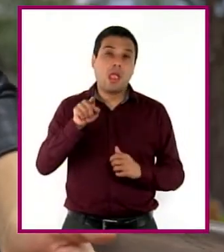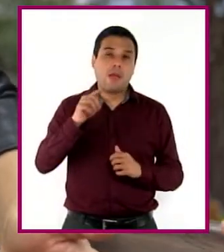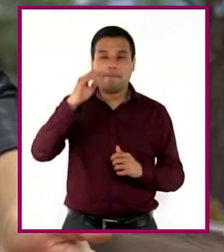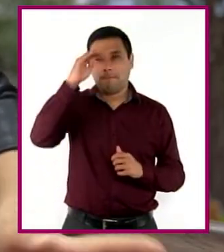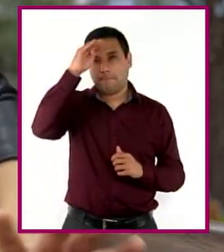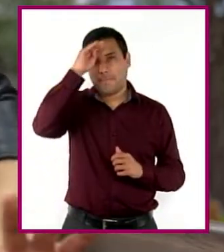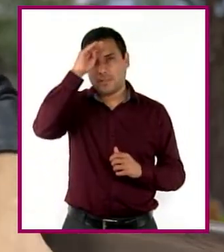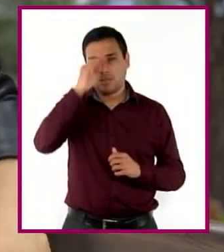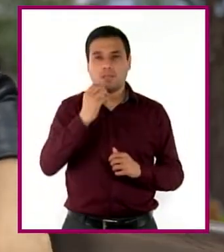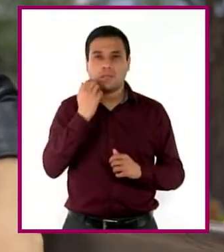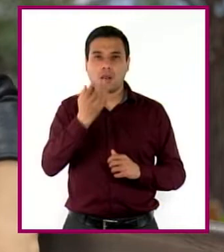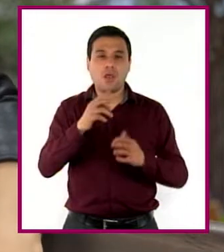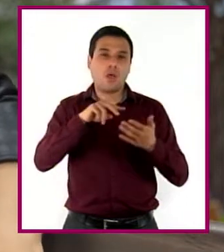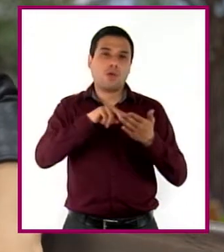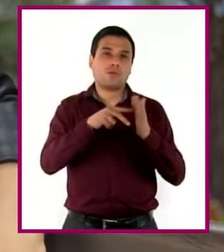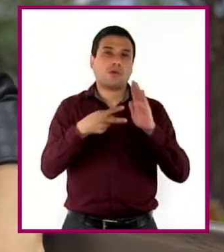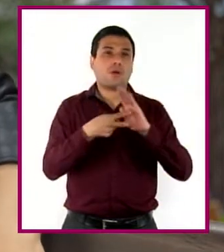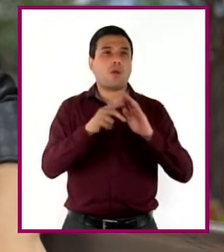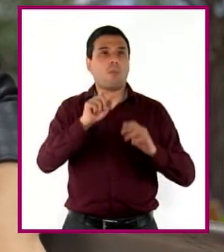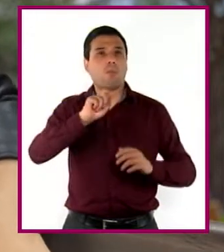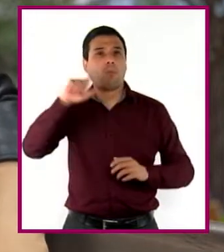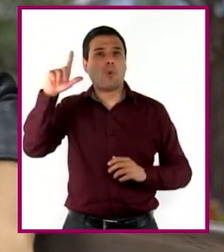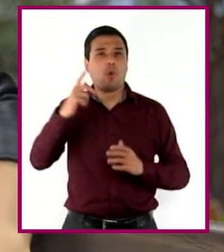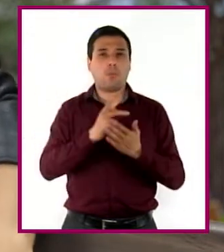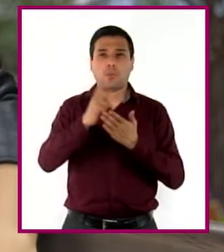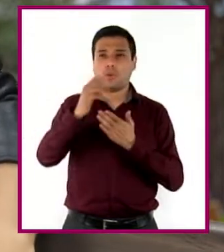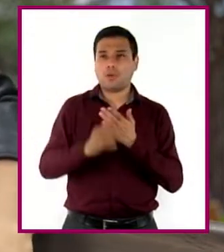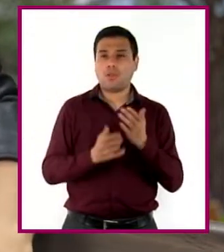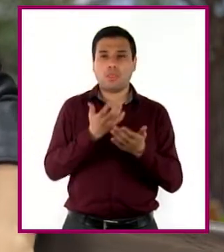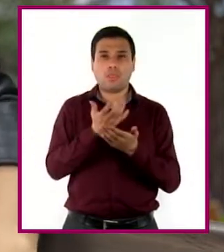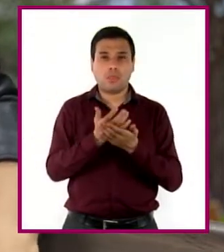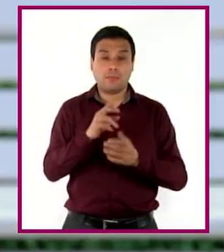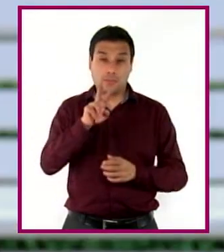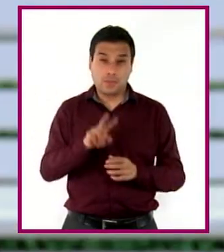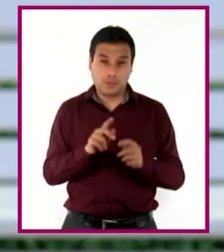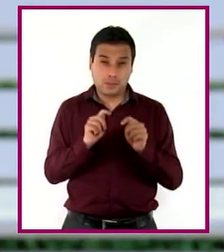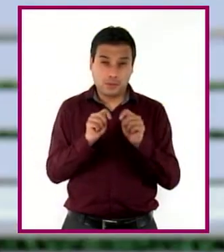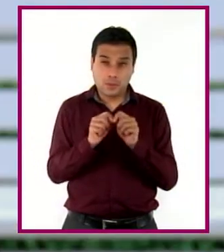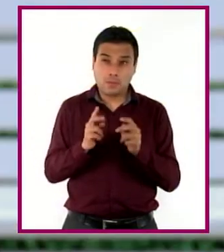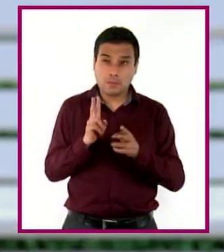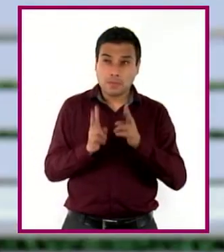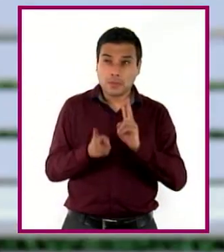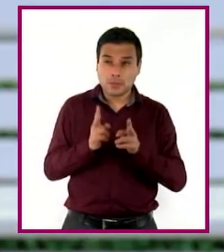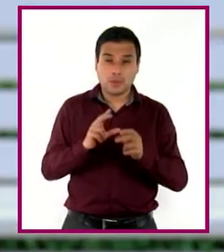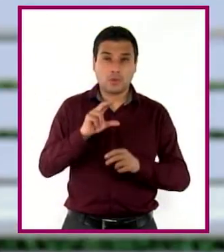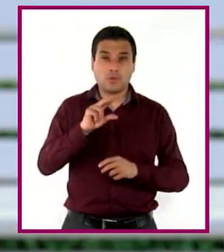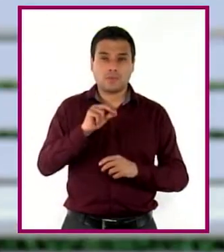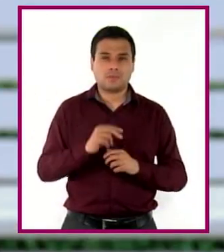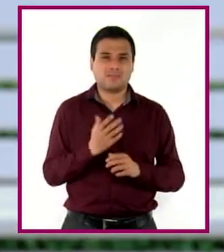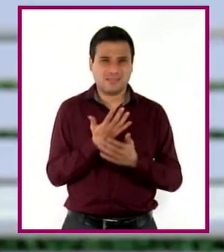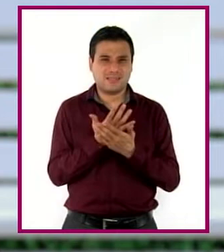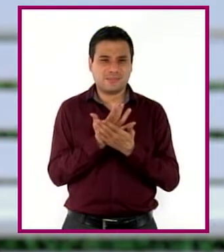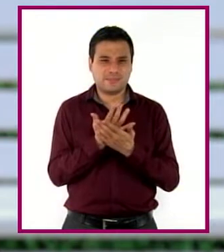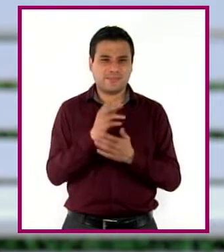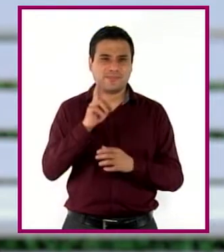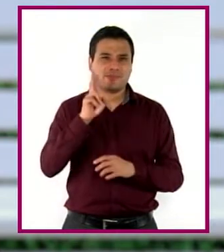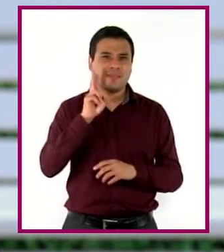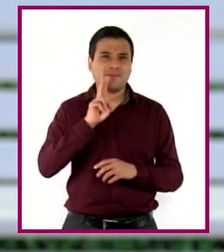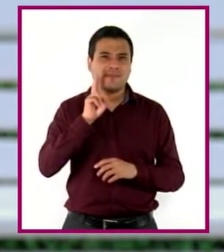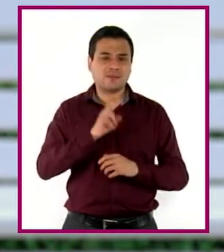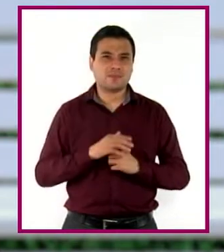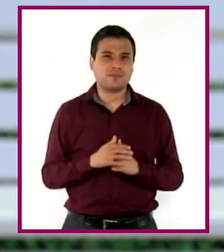proyecto de ingeniería o algo así. La verdad yo no hablo mucho con él de eso. Espéralo. Deja a ver si entendí.